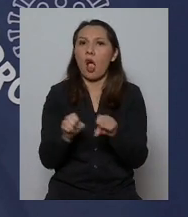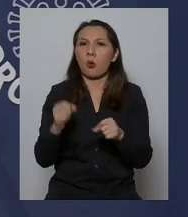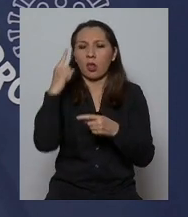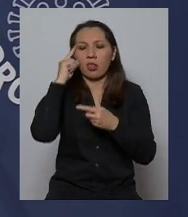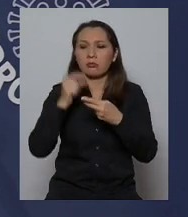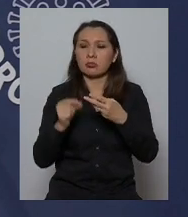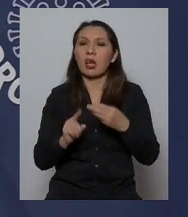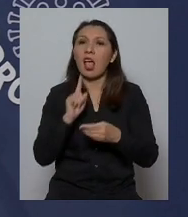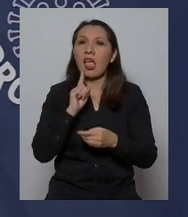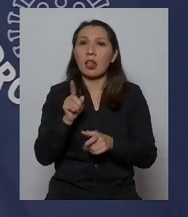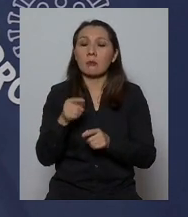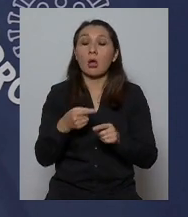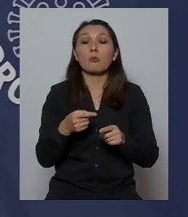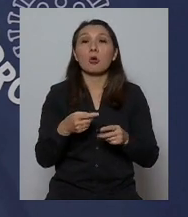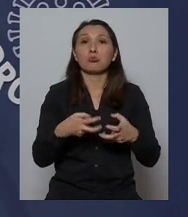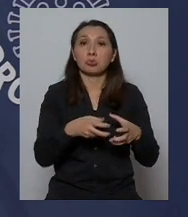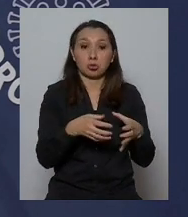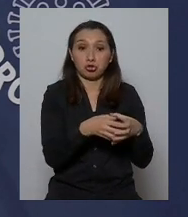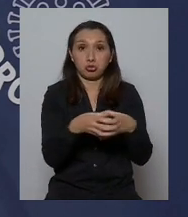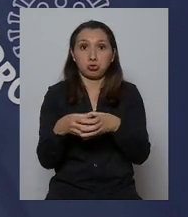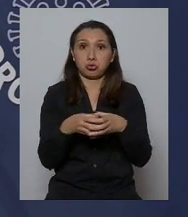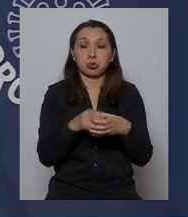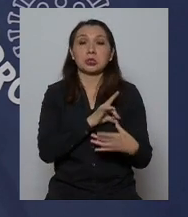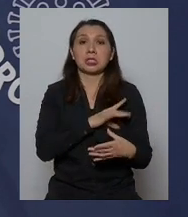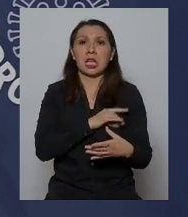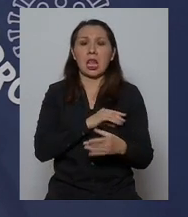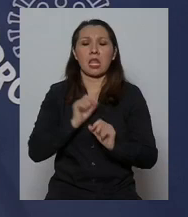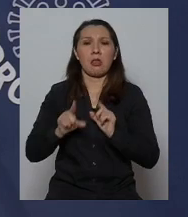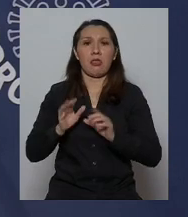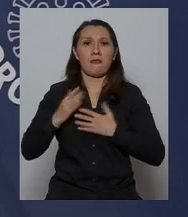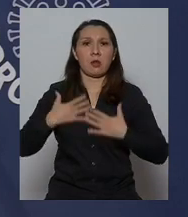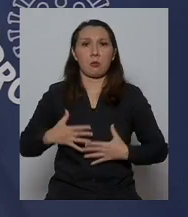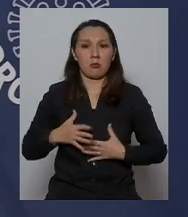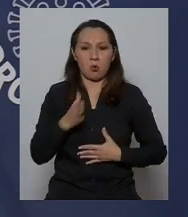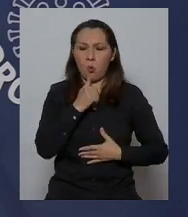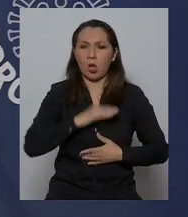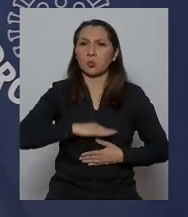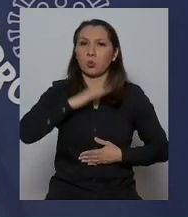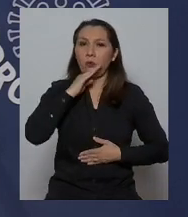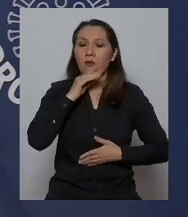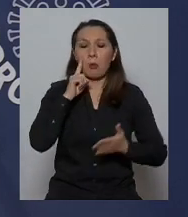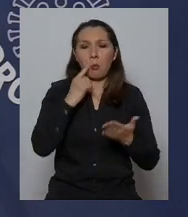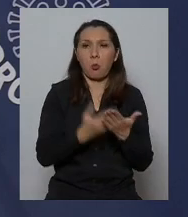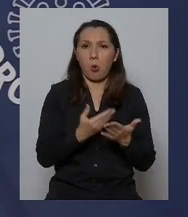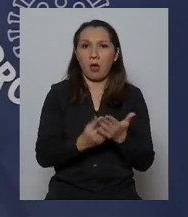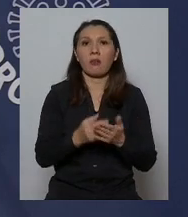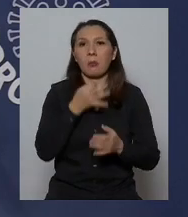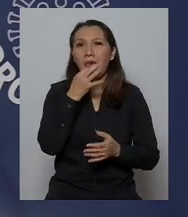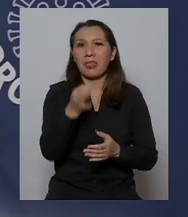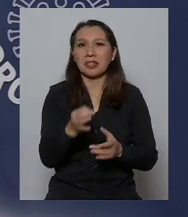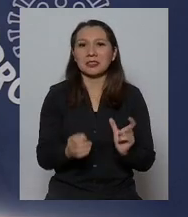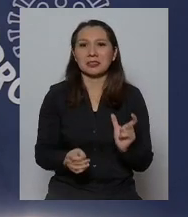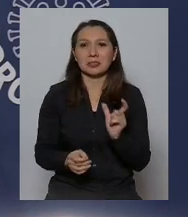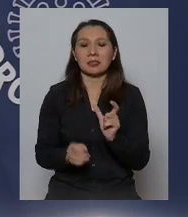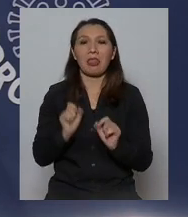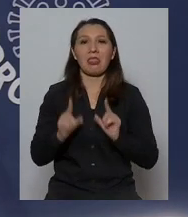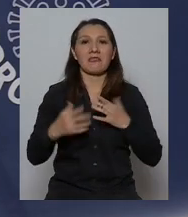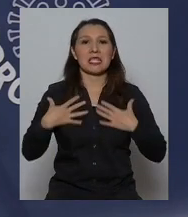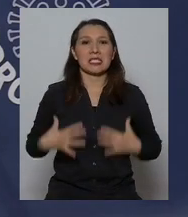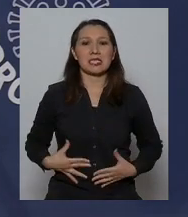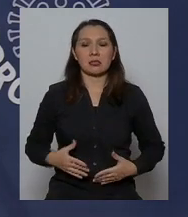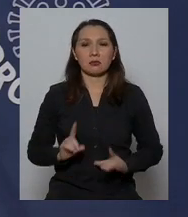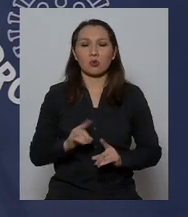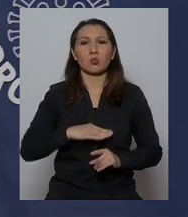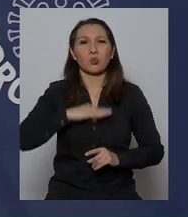criterio con quién porque la sociedad chilena de inmunología dice que no hay suficiente evidencia científica para hablar aún de inmunología